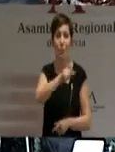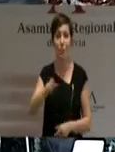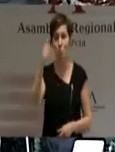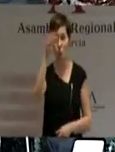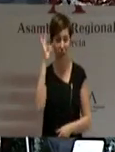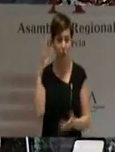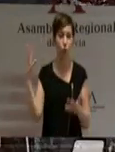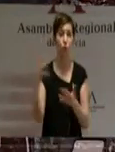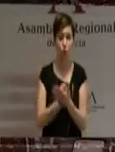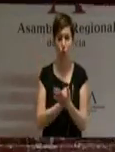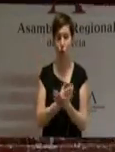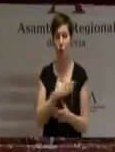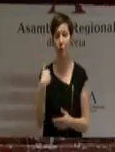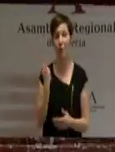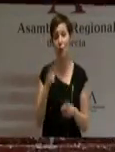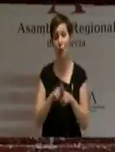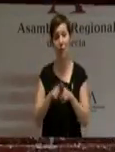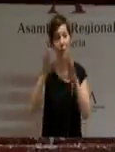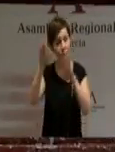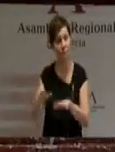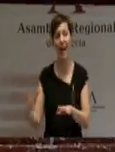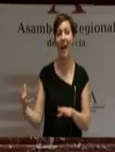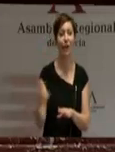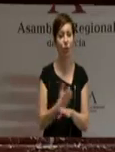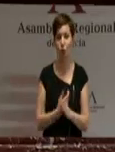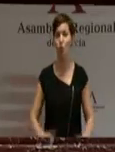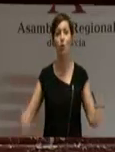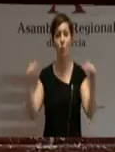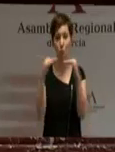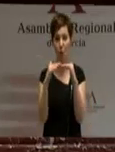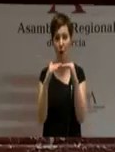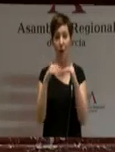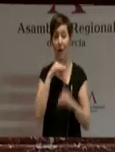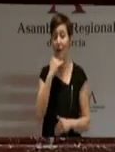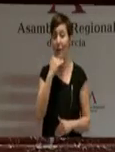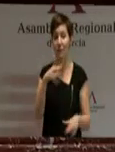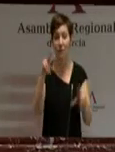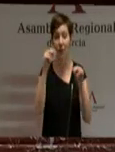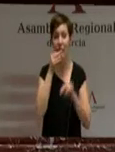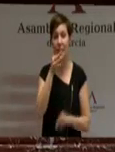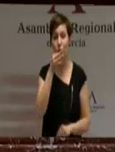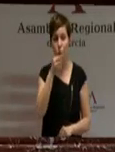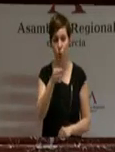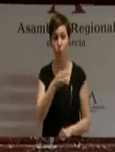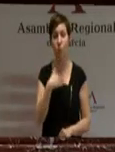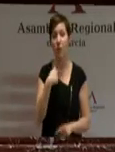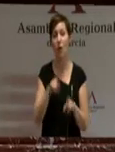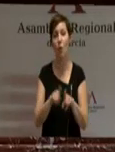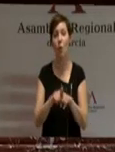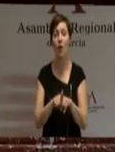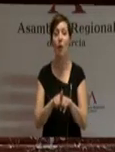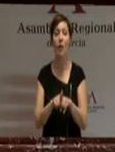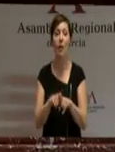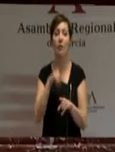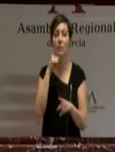absolutamente a todos ellos. Por eso, en este tramo final de mi discurso, una vez descritos los aspectos programáticos y